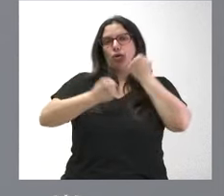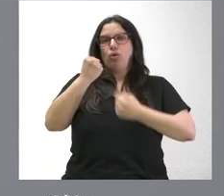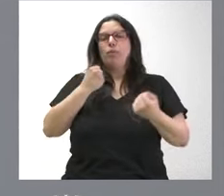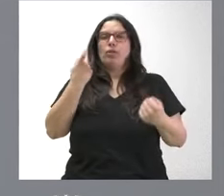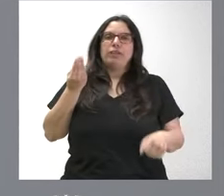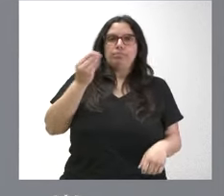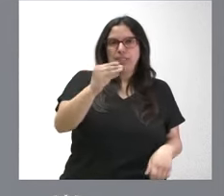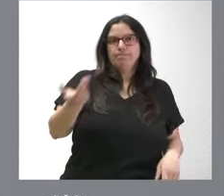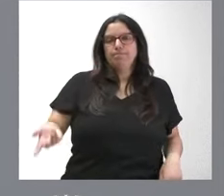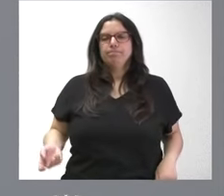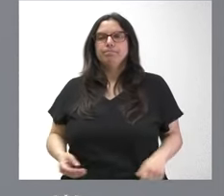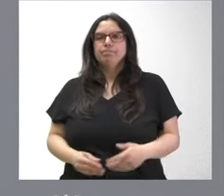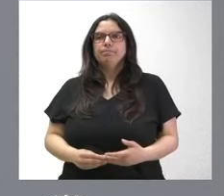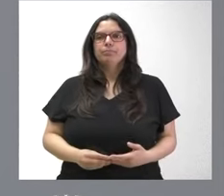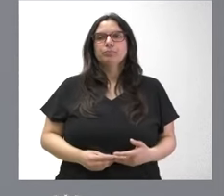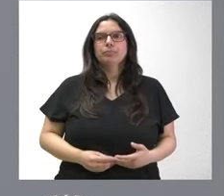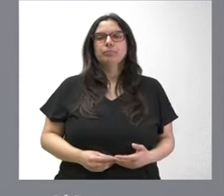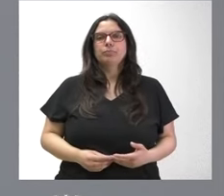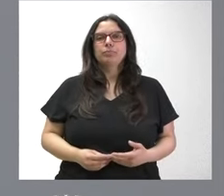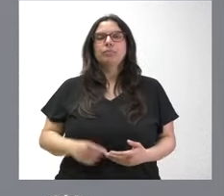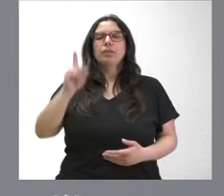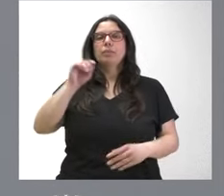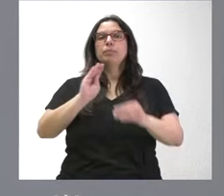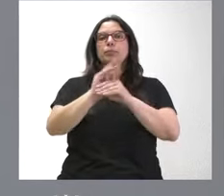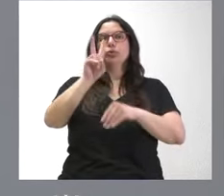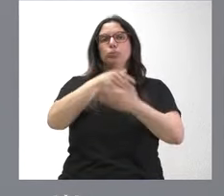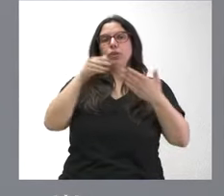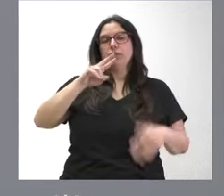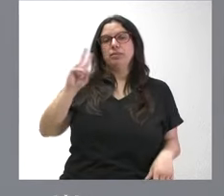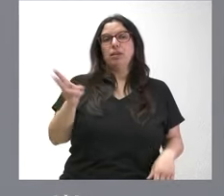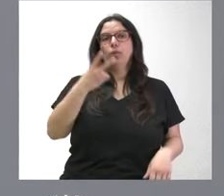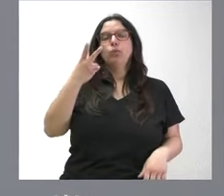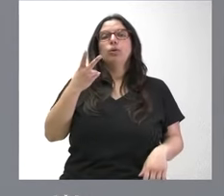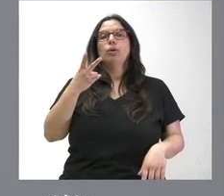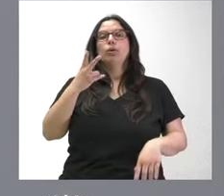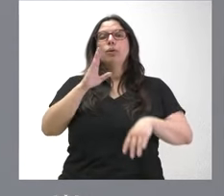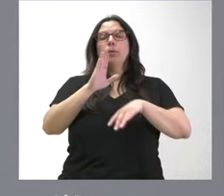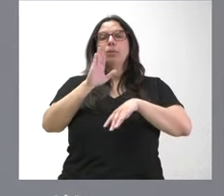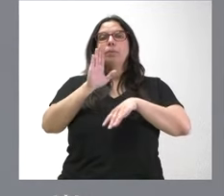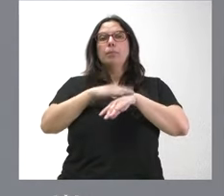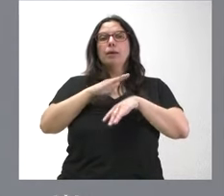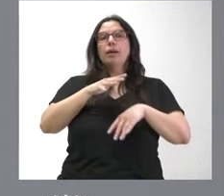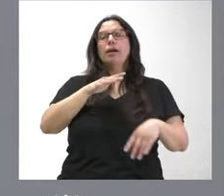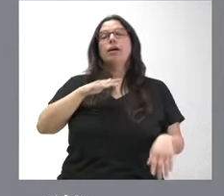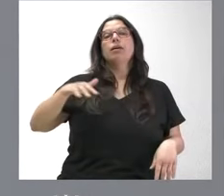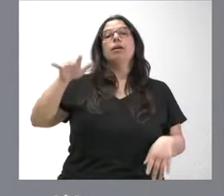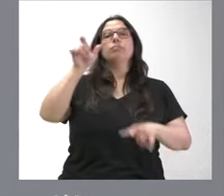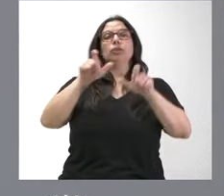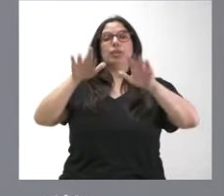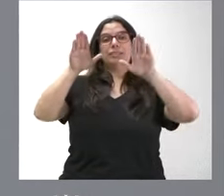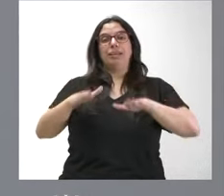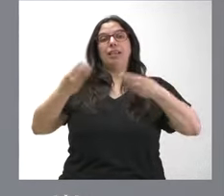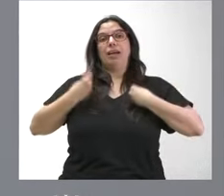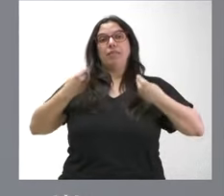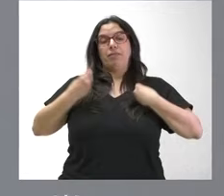que ya estaba previsto. Se destinan dos millones de euros para el asentamiento poblacional en Soria, en colaboración con la